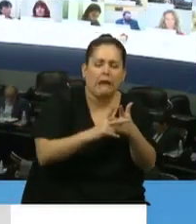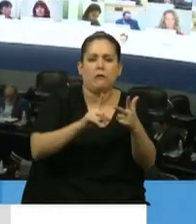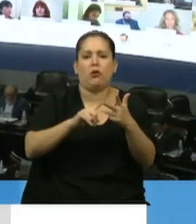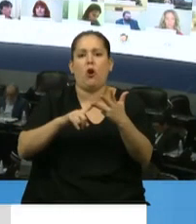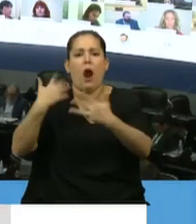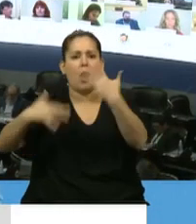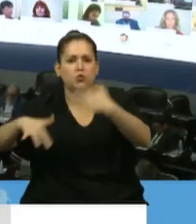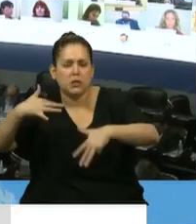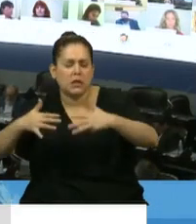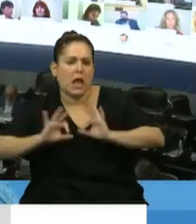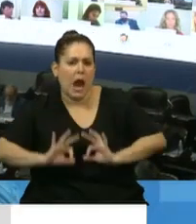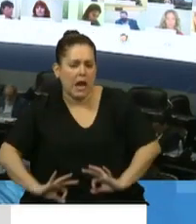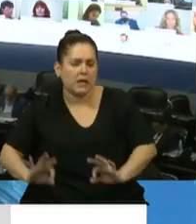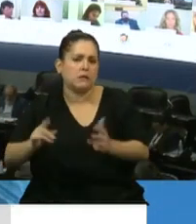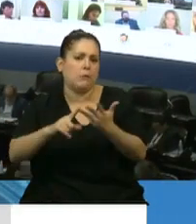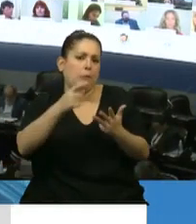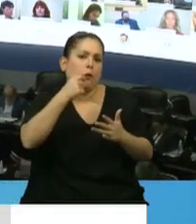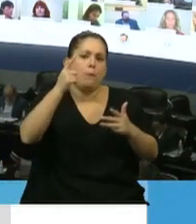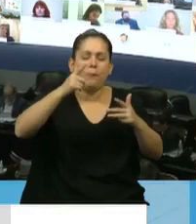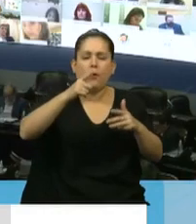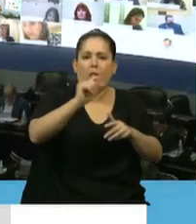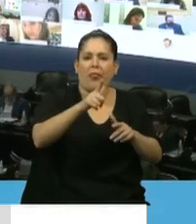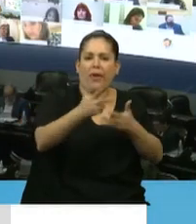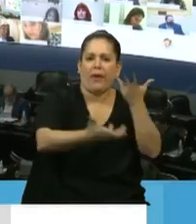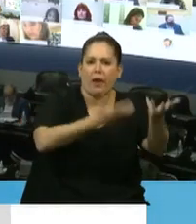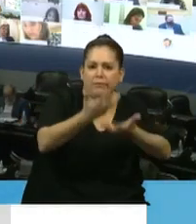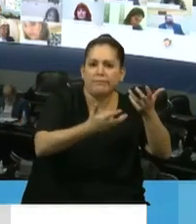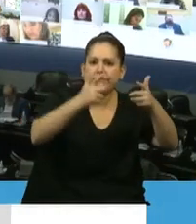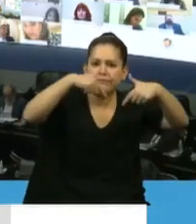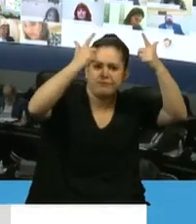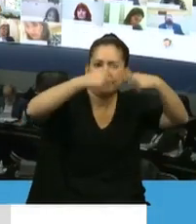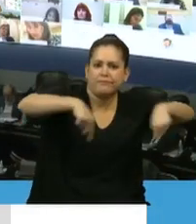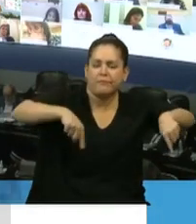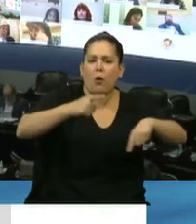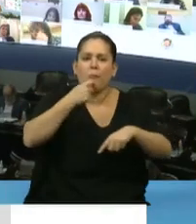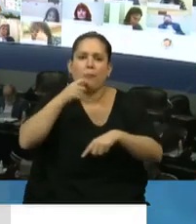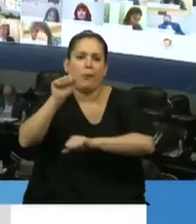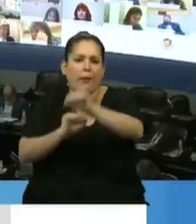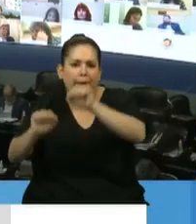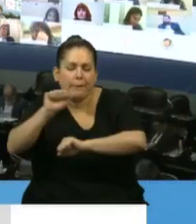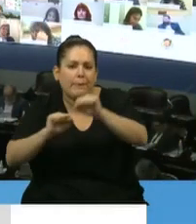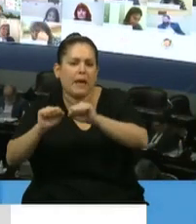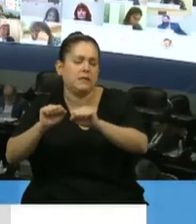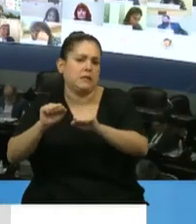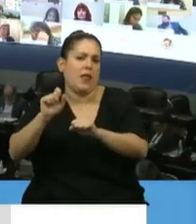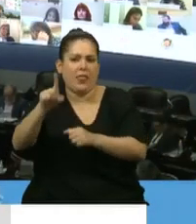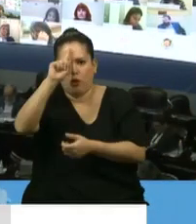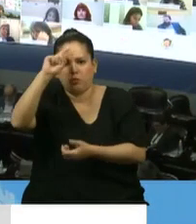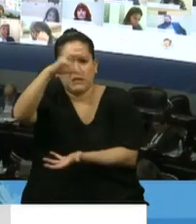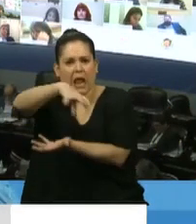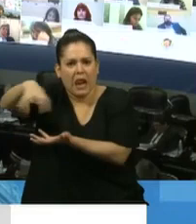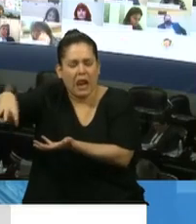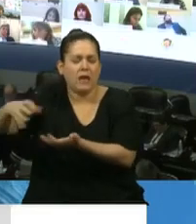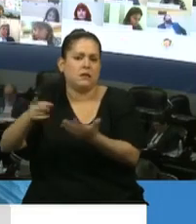incluyendo los trabajadores de la gastronomía, limpieza y mantenimiento de los establecimientos sanitarios, de todo el